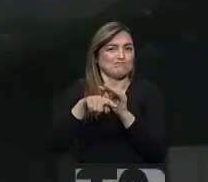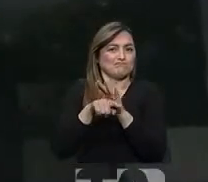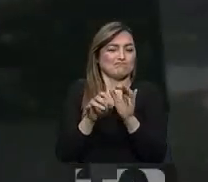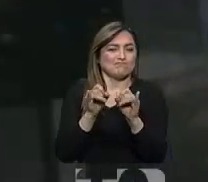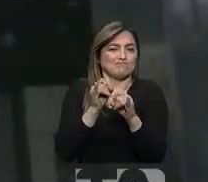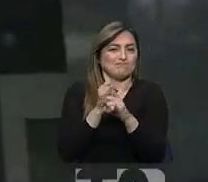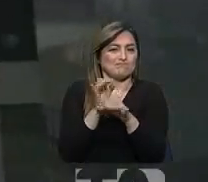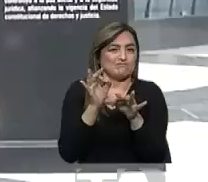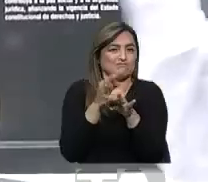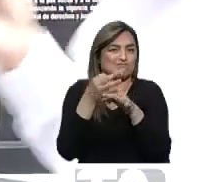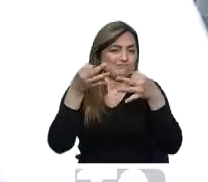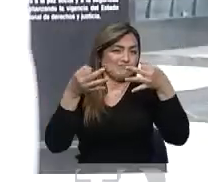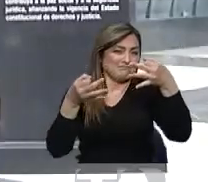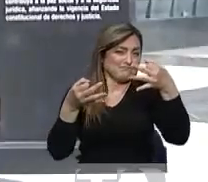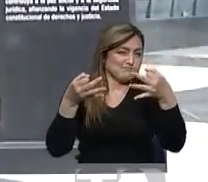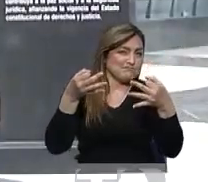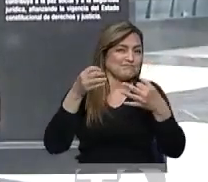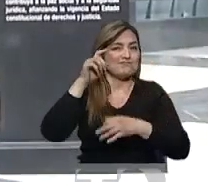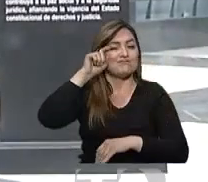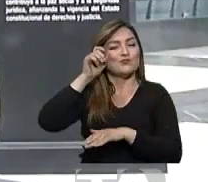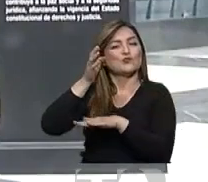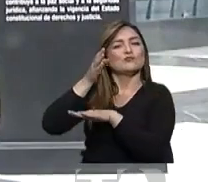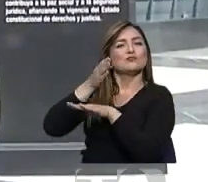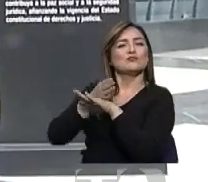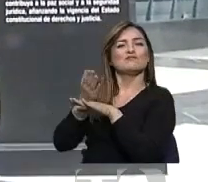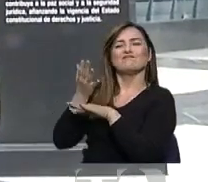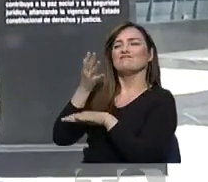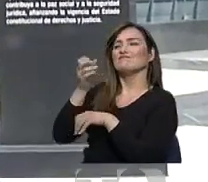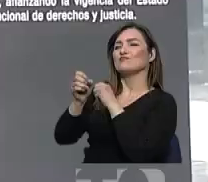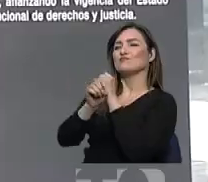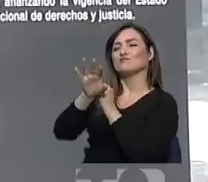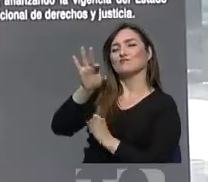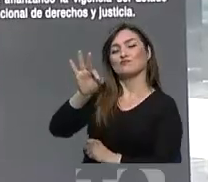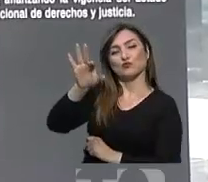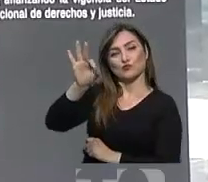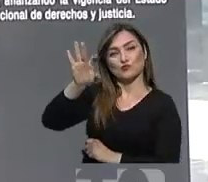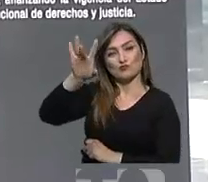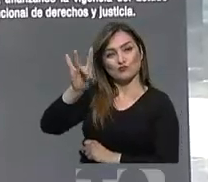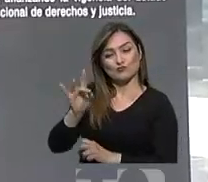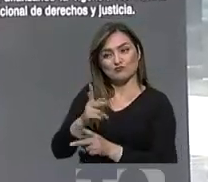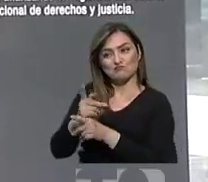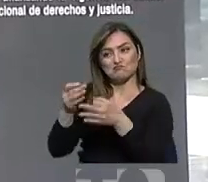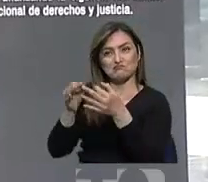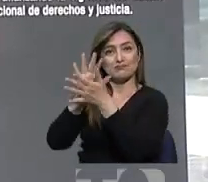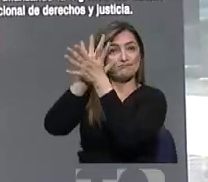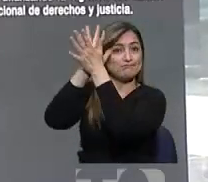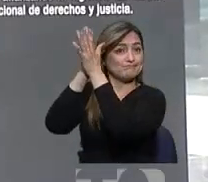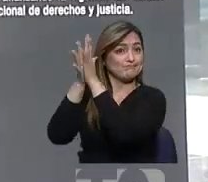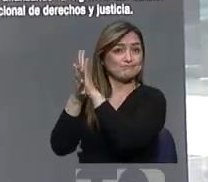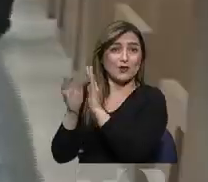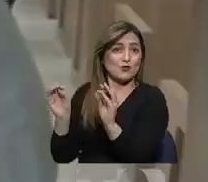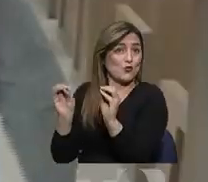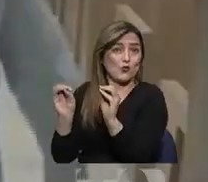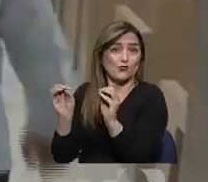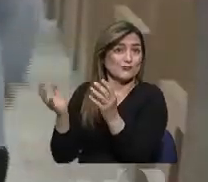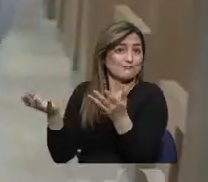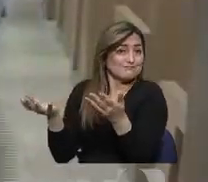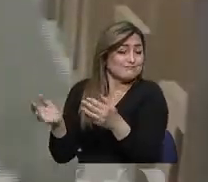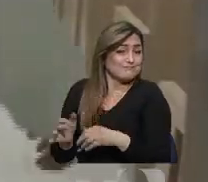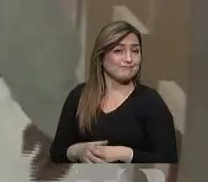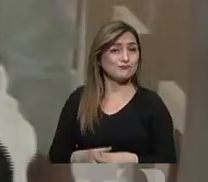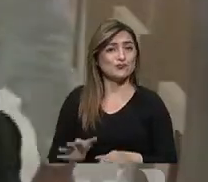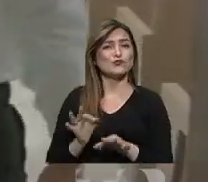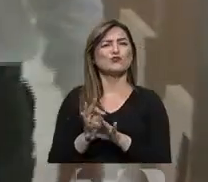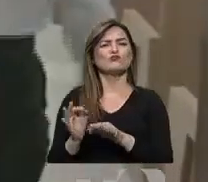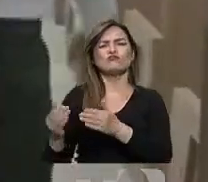de la función judicial, recuerda que antes de 1998 no existía Consejo de la Judicatura y que